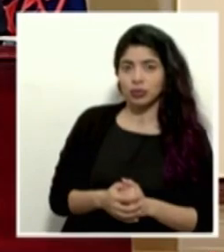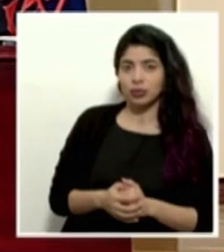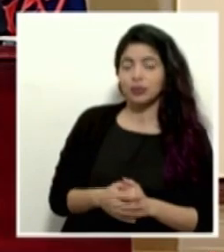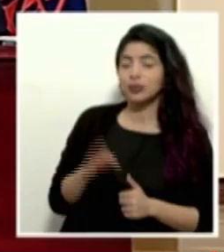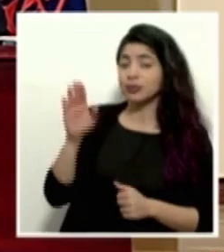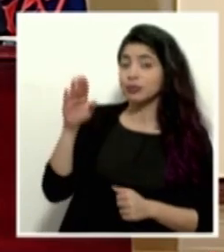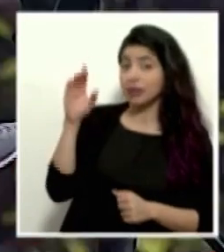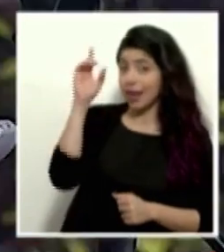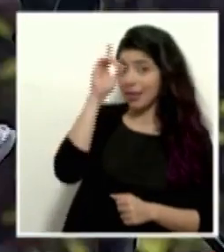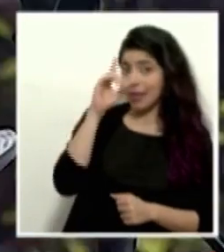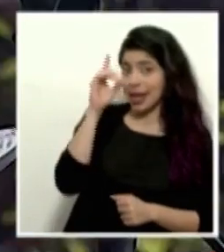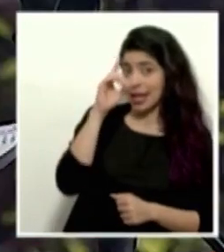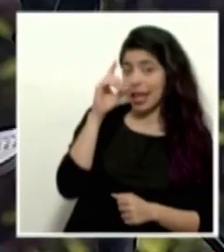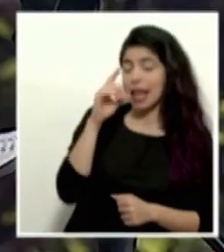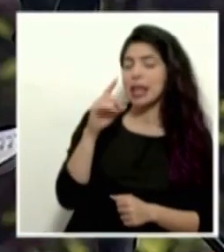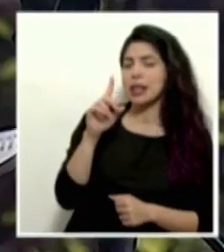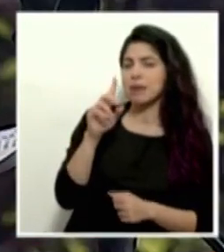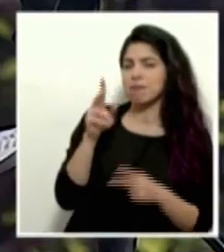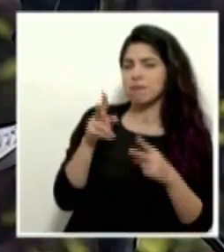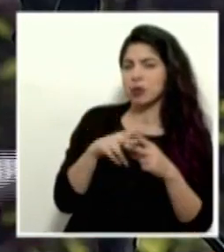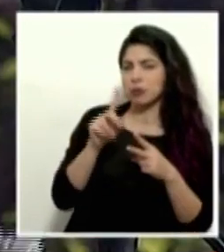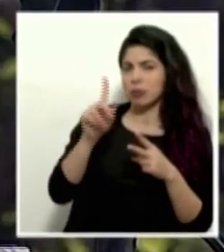Don Daniel, dos consultas.